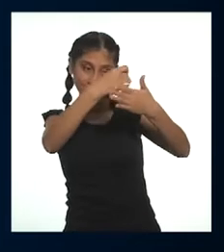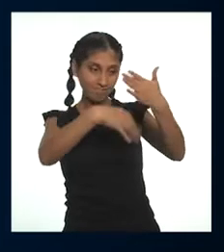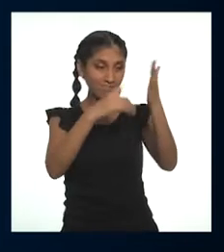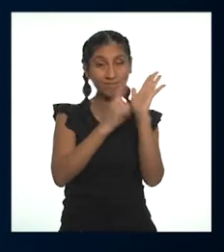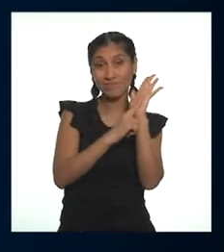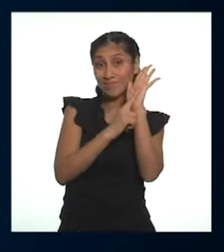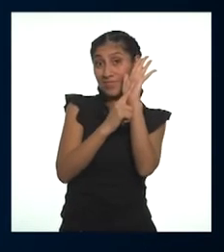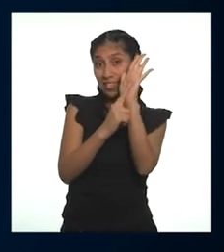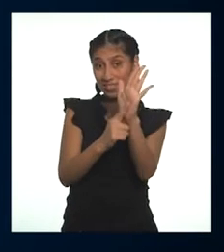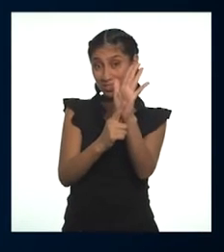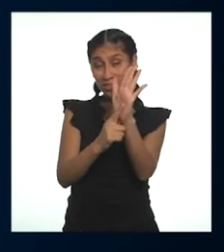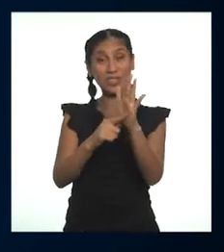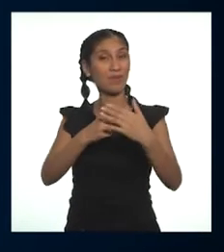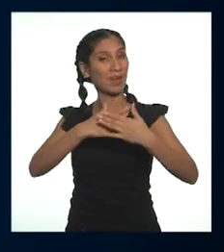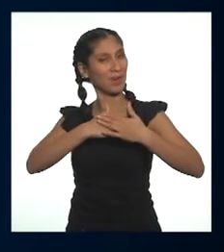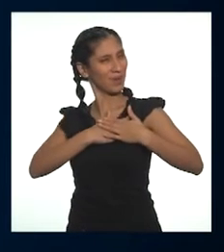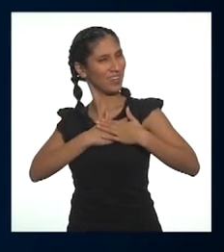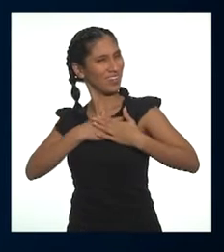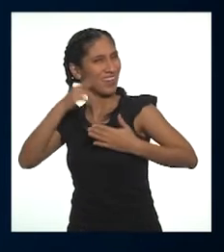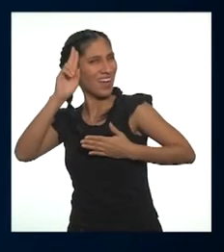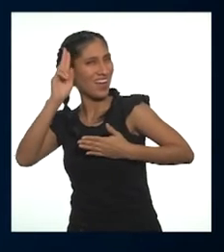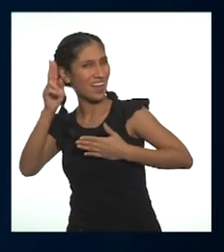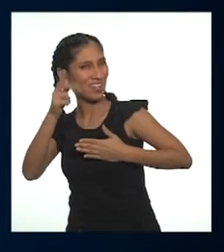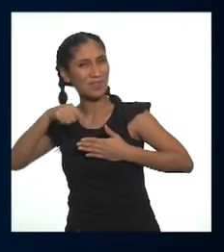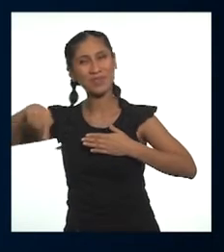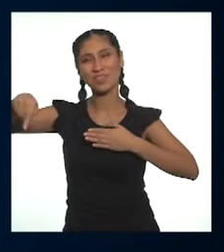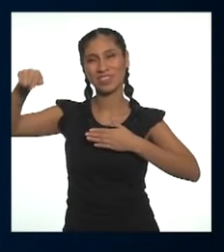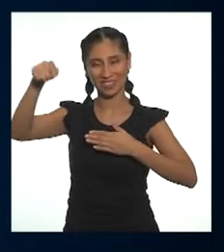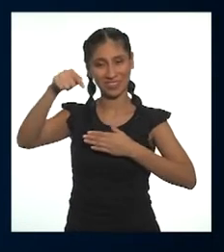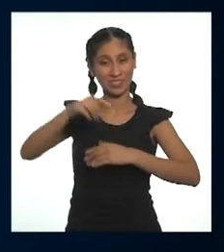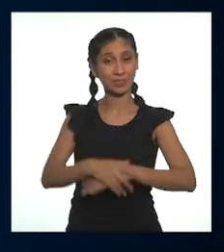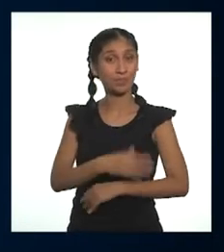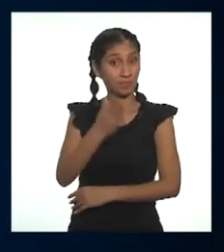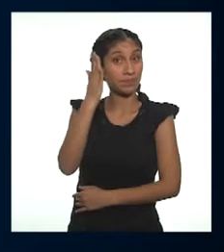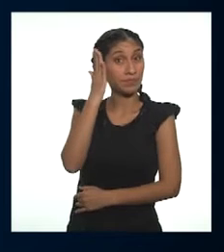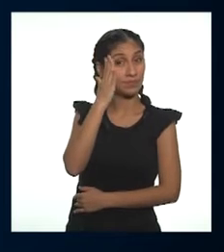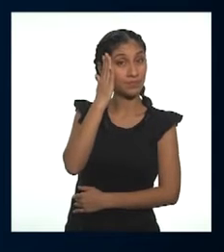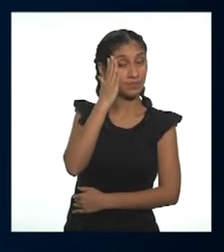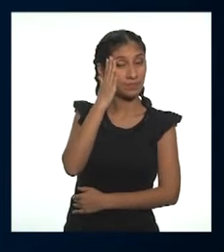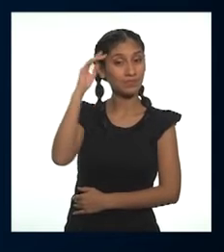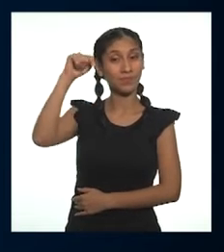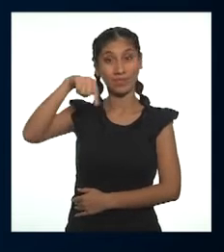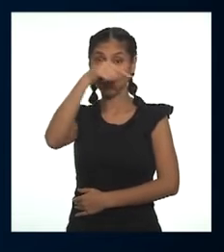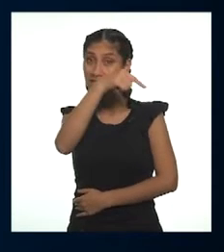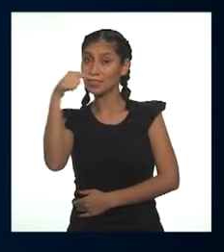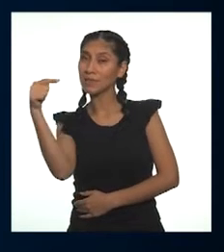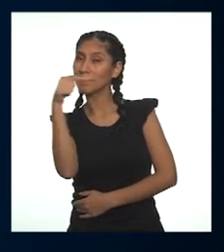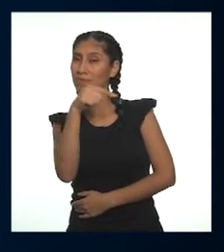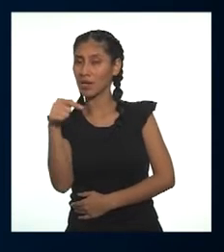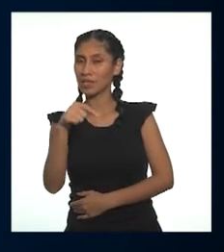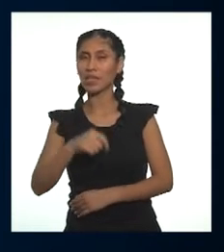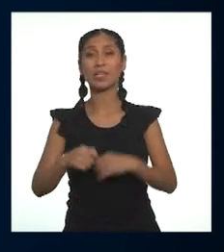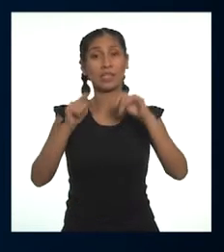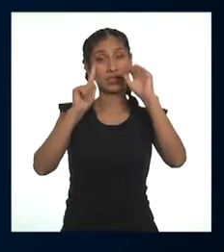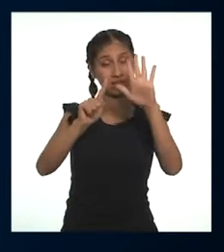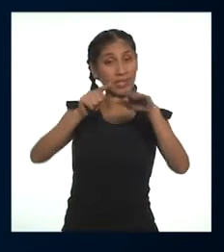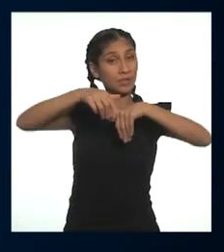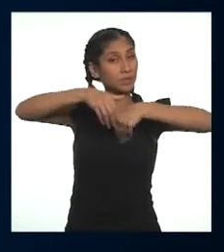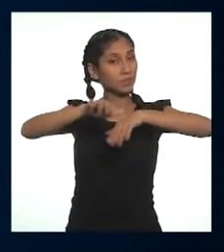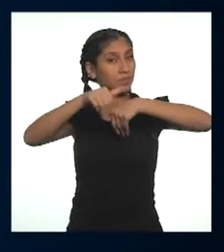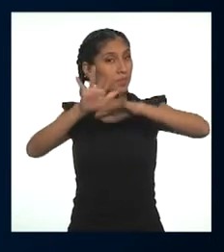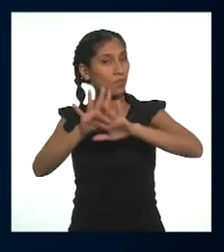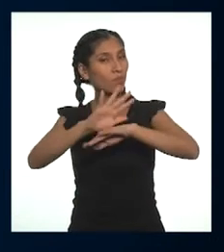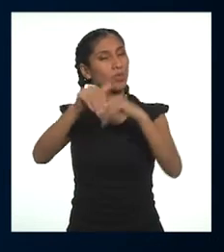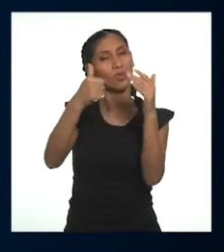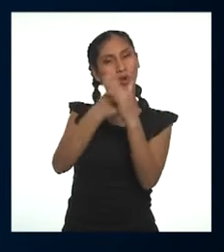un texto dedicado a las maestras y maestros de la escuela. Como sabemos, durante esta semana, el 6